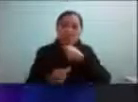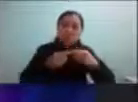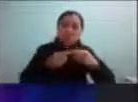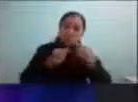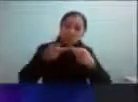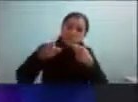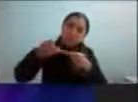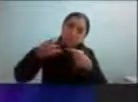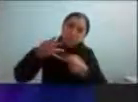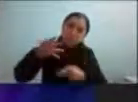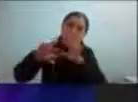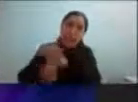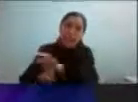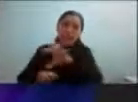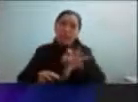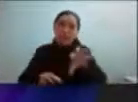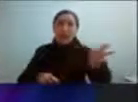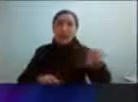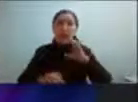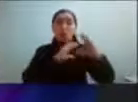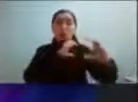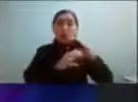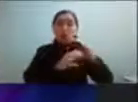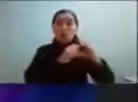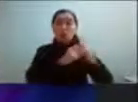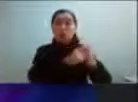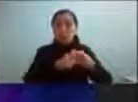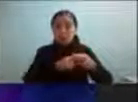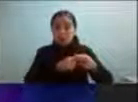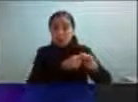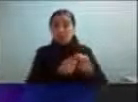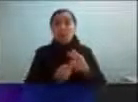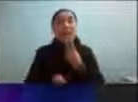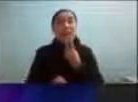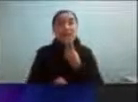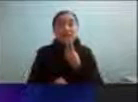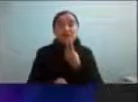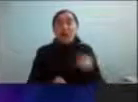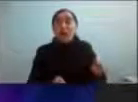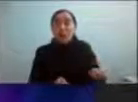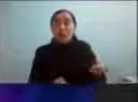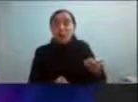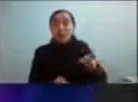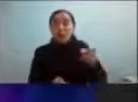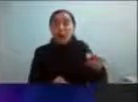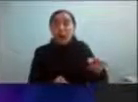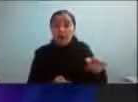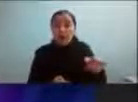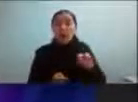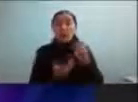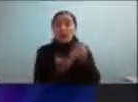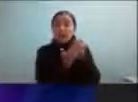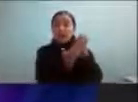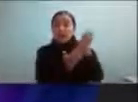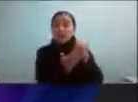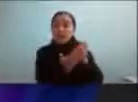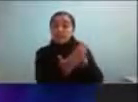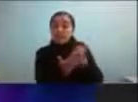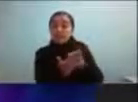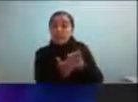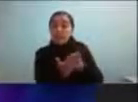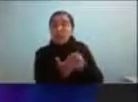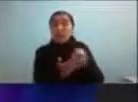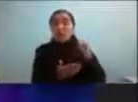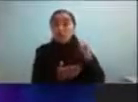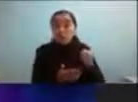del desempeño en el área de la comunicación social y la vida cotidiana y que requiere la evaluación justamente de comorbilidades y un buen